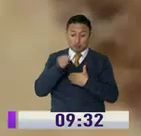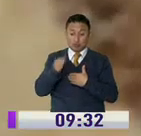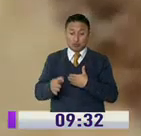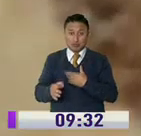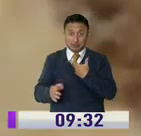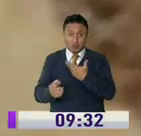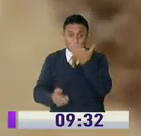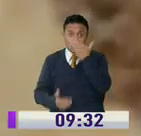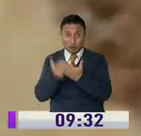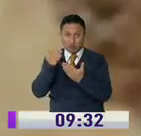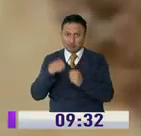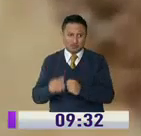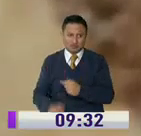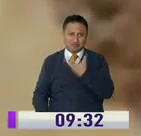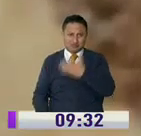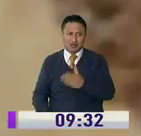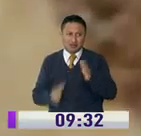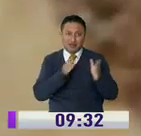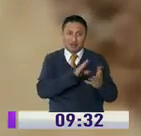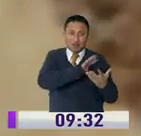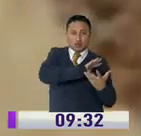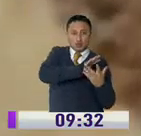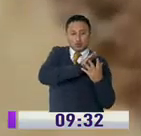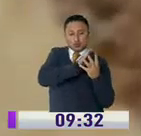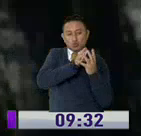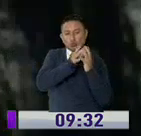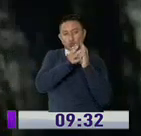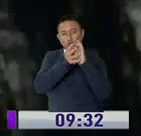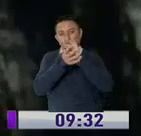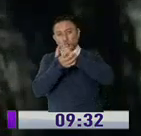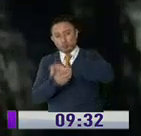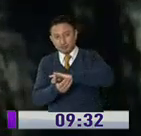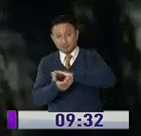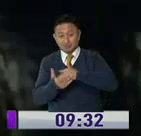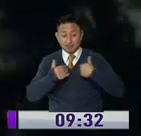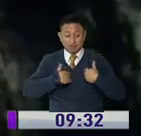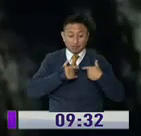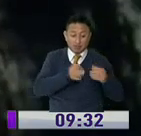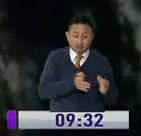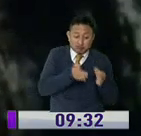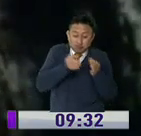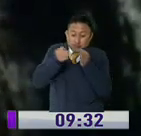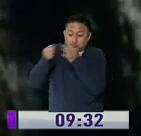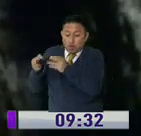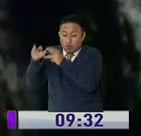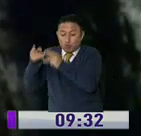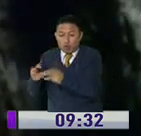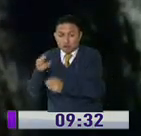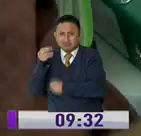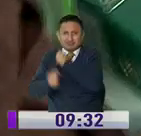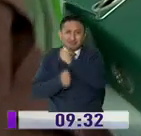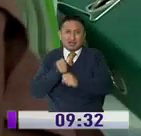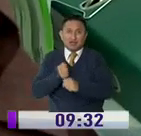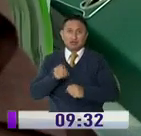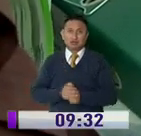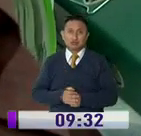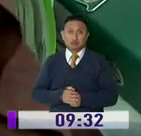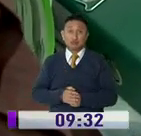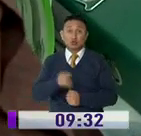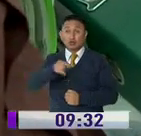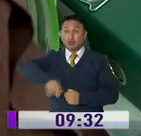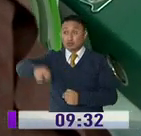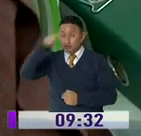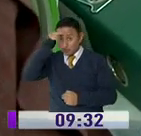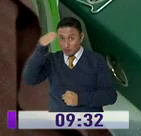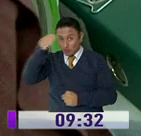no es una nueva creación. Se trata de una mutación que para lograr el salto de animales a humanos tardó años. No se deje engañar por